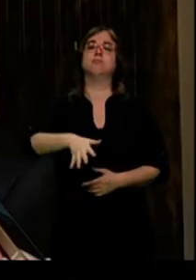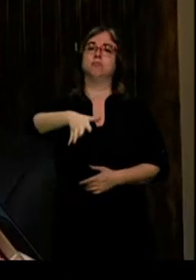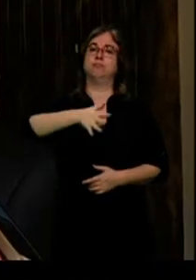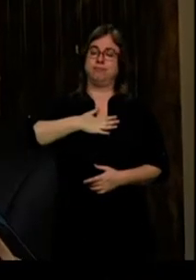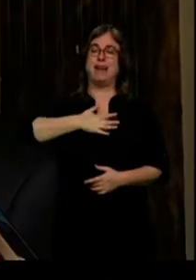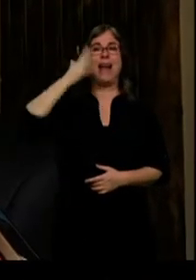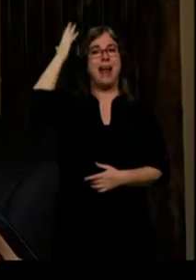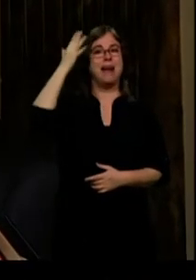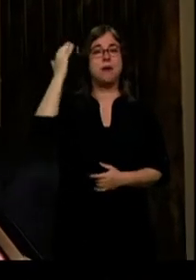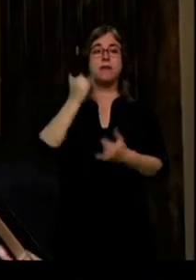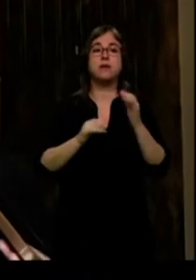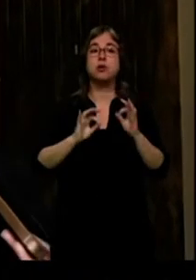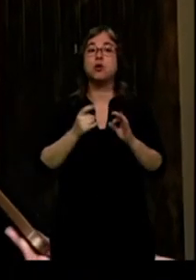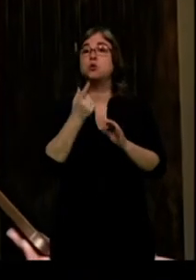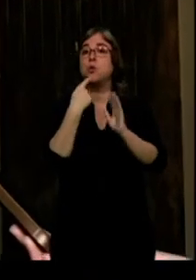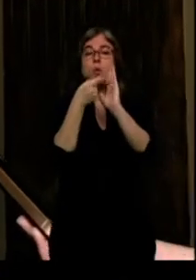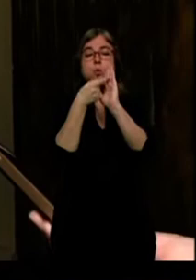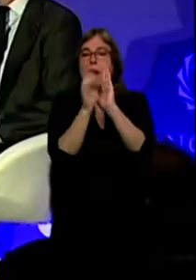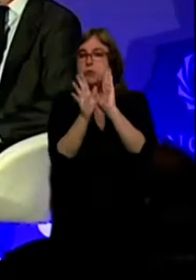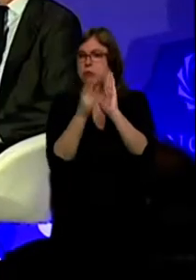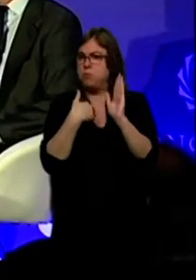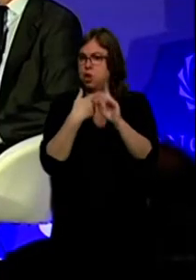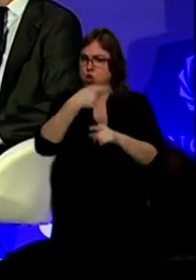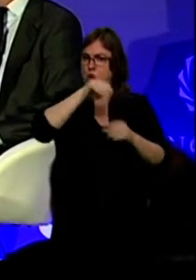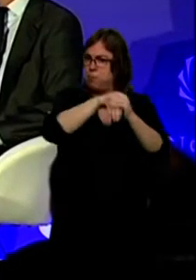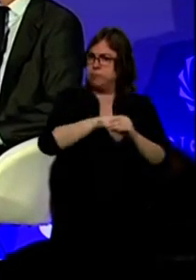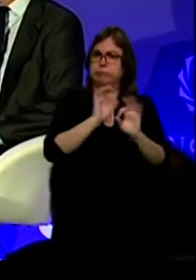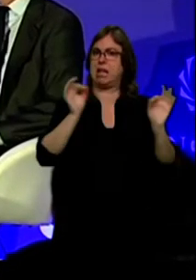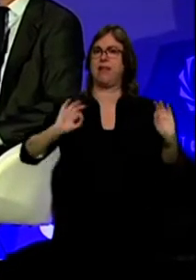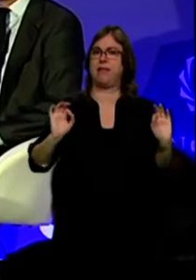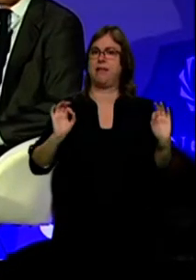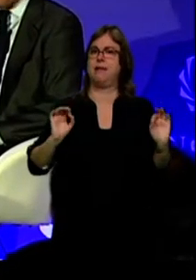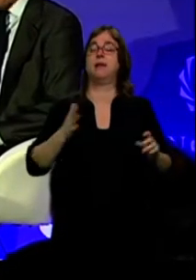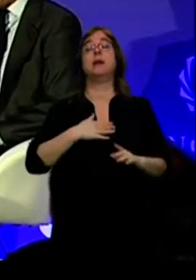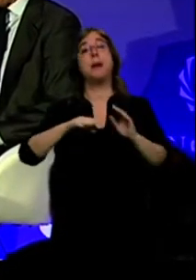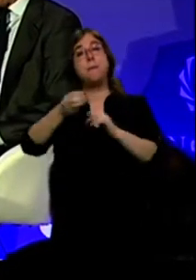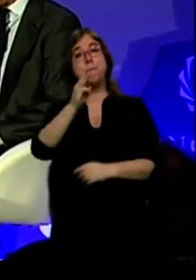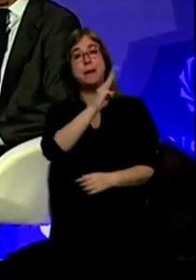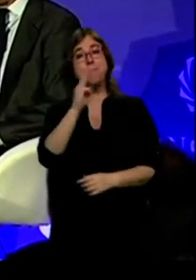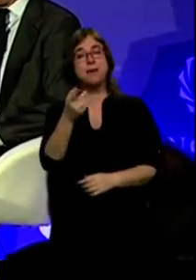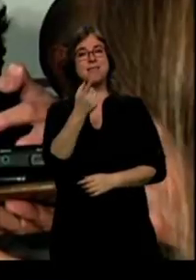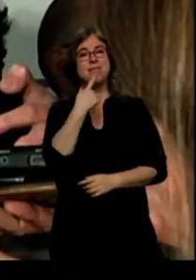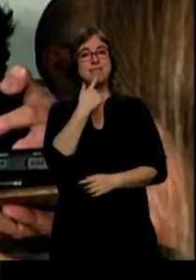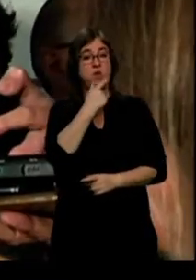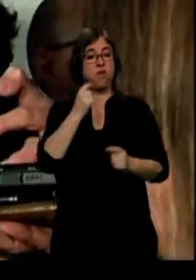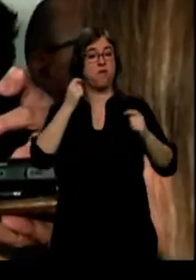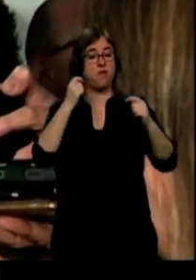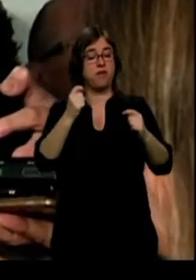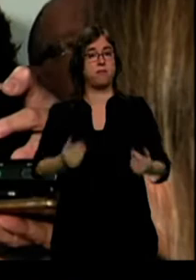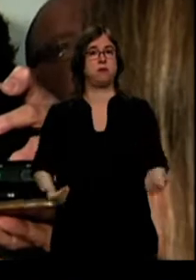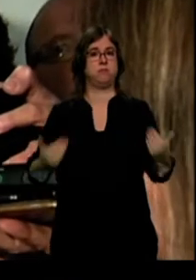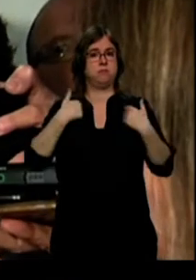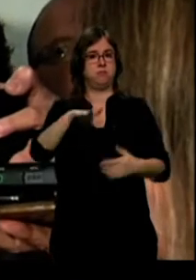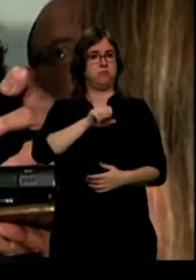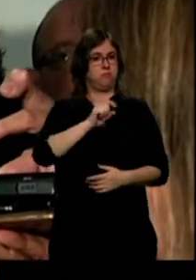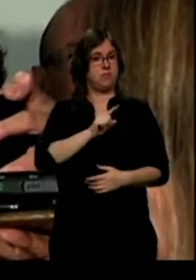que se ha retirado es un escollo, pero eso no quiere decir que nuestros votos estén exagurados. Por otra parte, el PP insiste en que no va a facilitar la investidura. Que Pedro Sánchez no puede